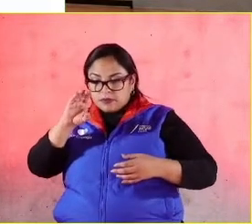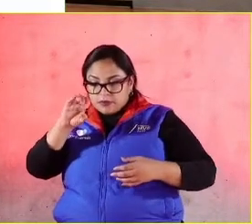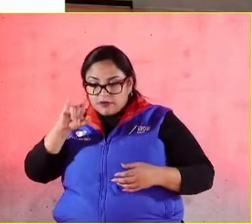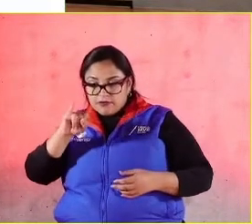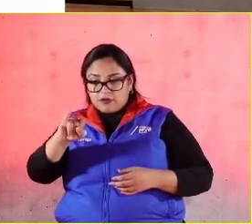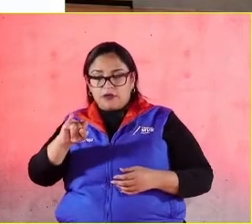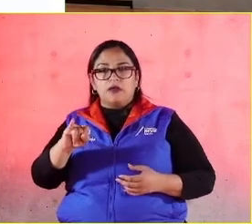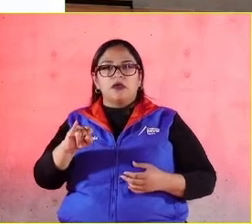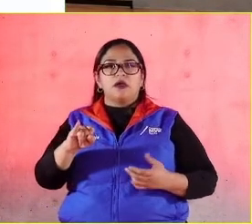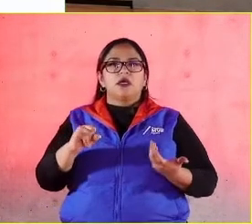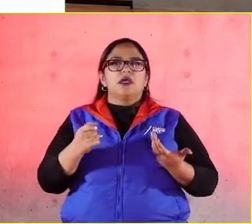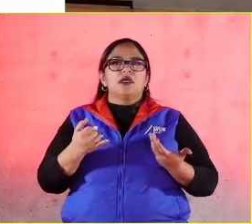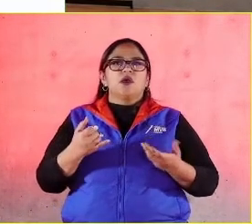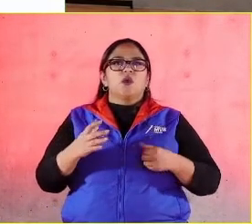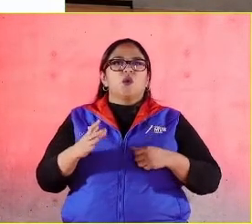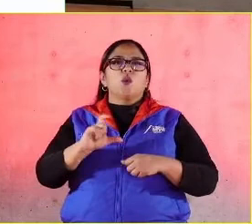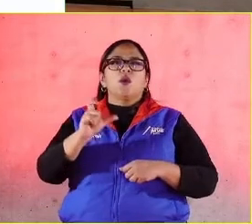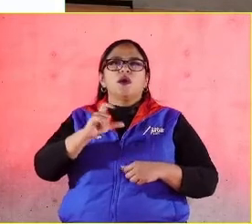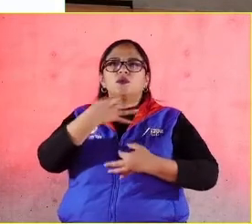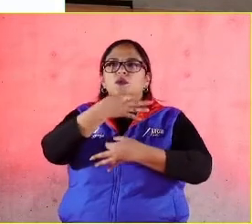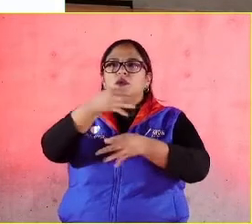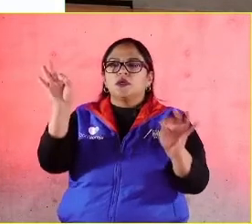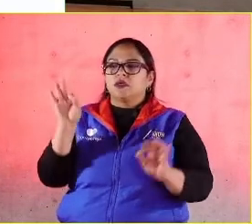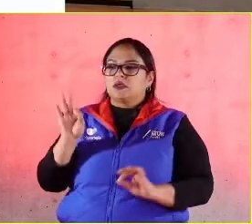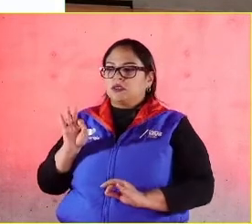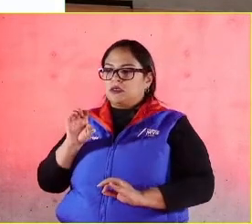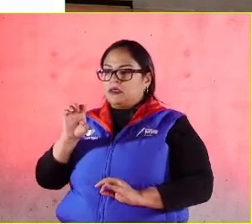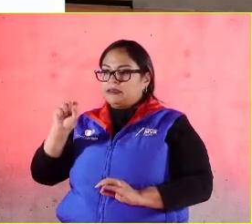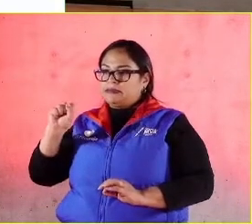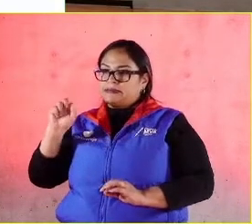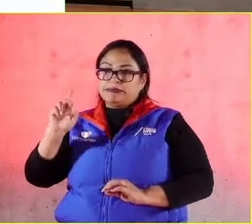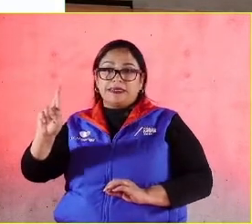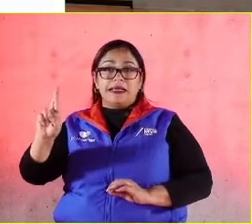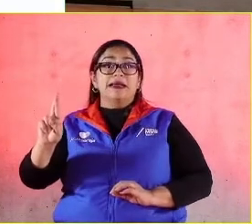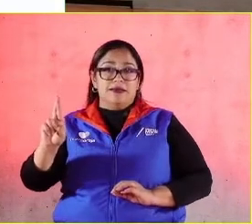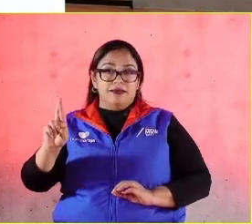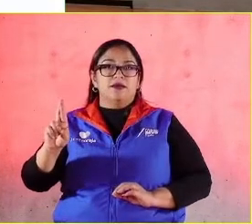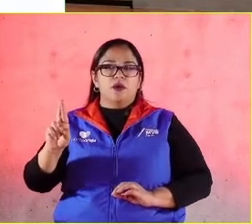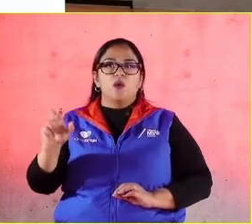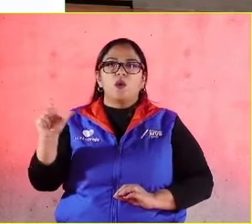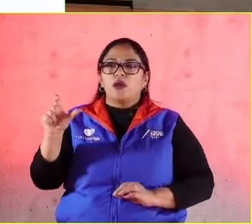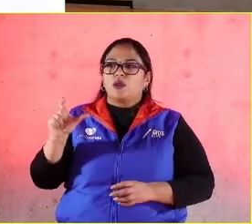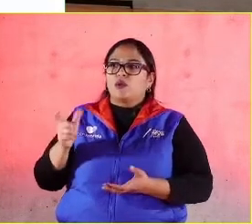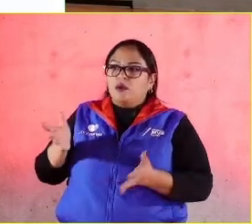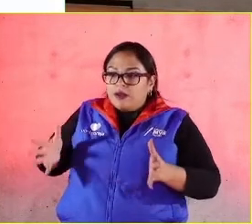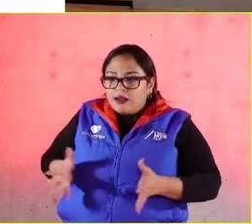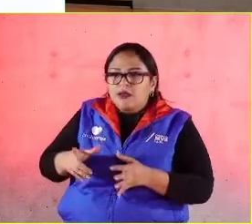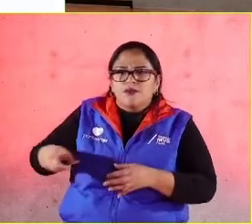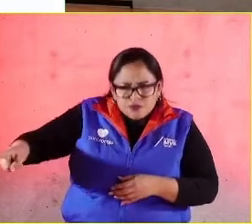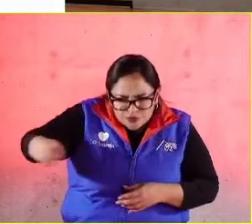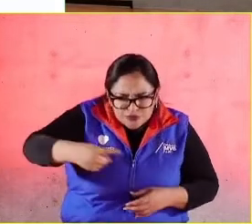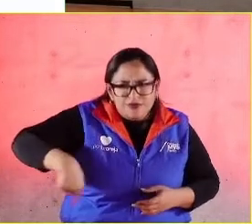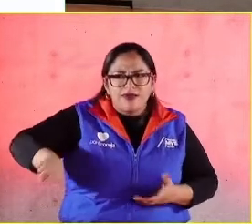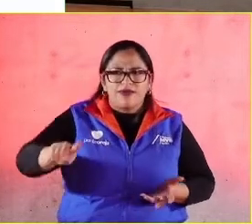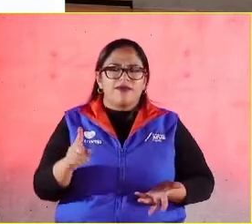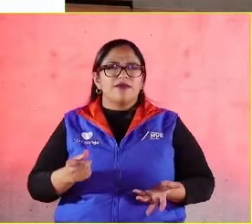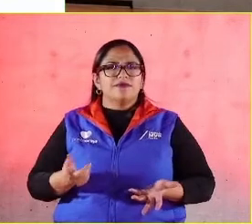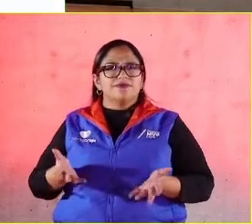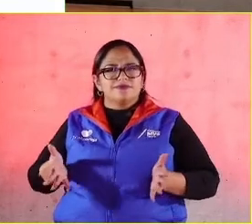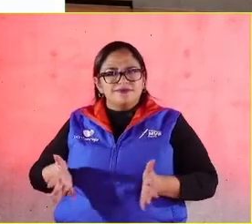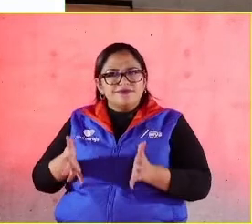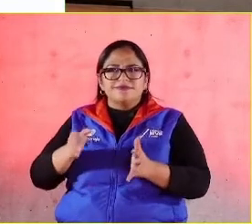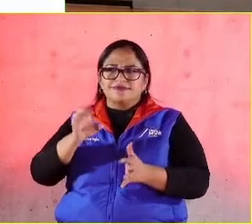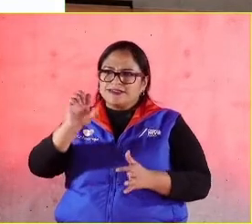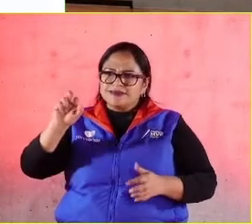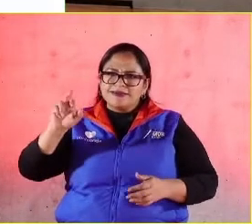promovemos el distintivo de empresas socialmente responsable, cuando les invitamos a participar en este proceso, cuando